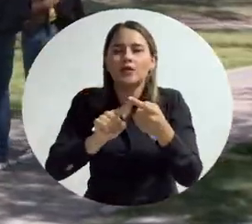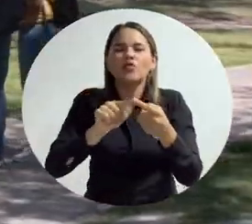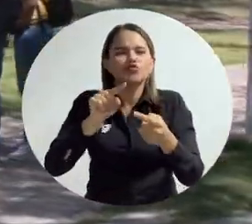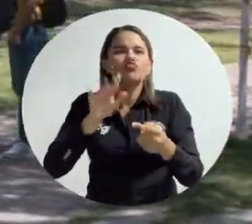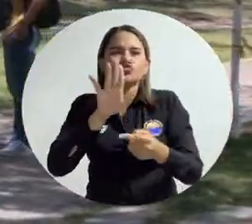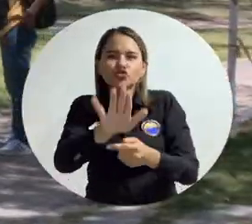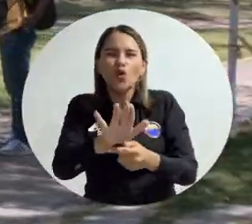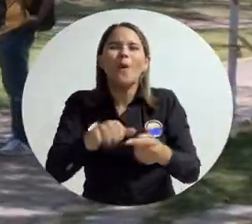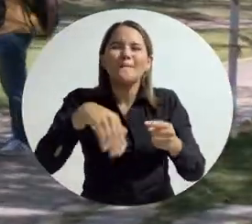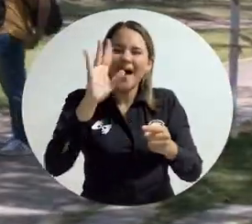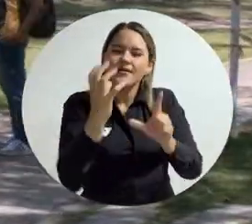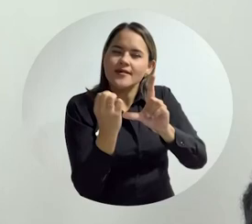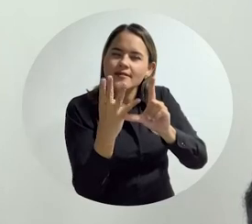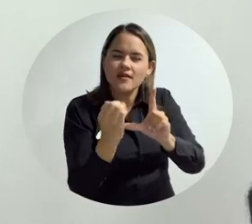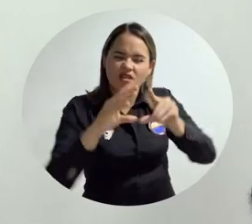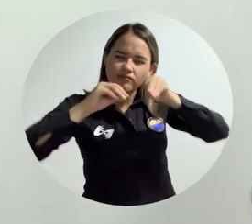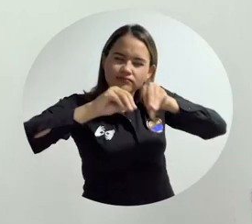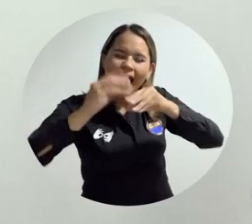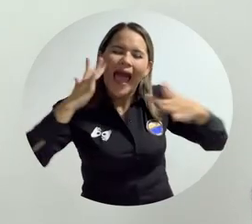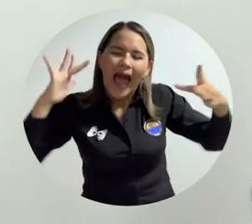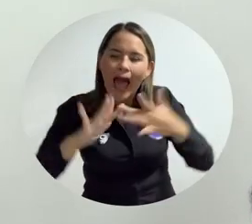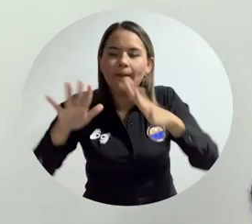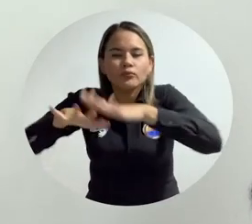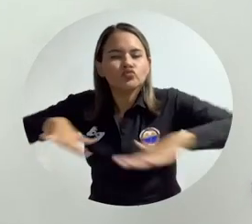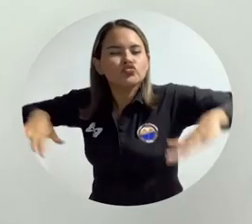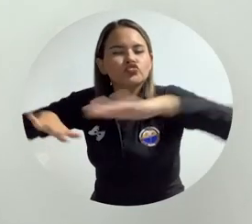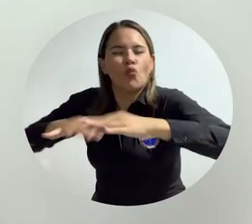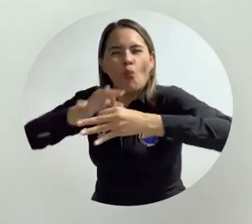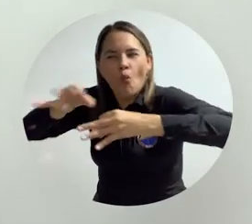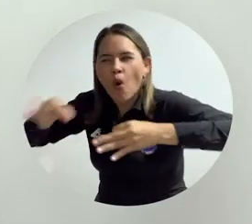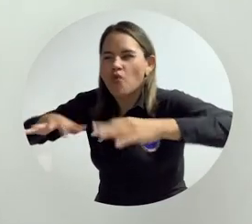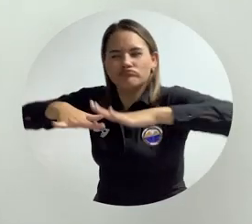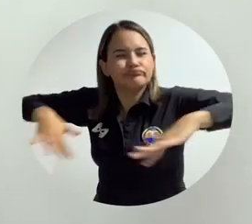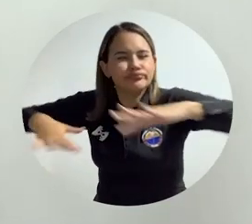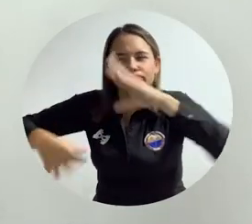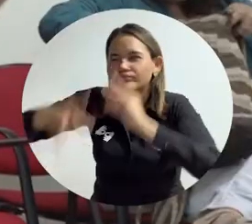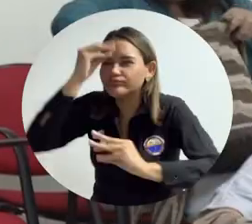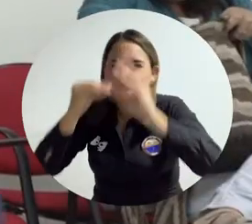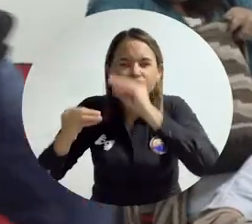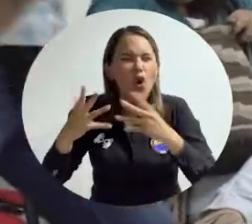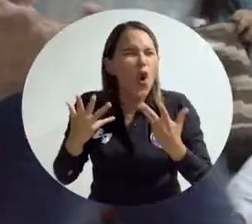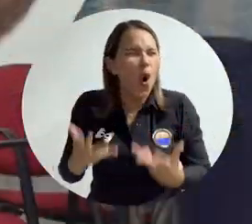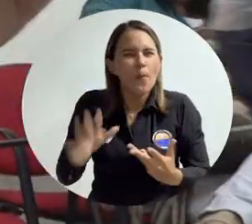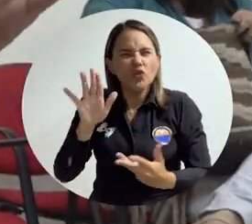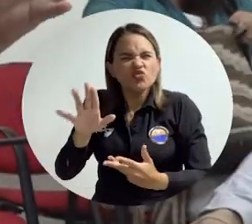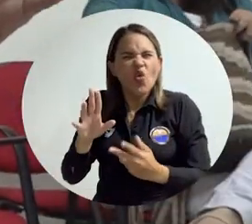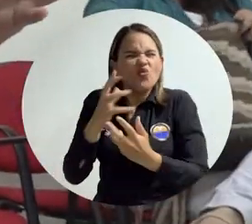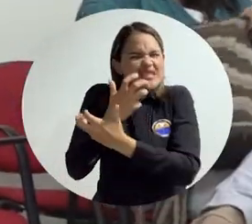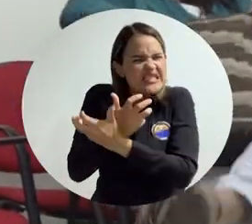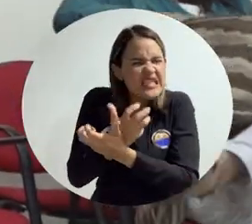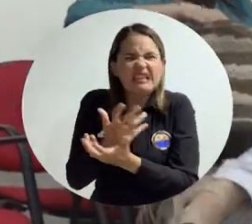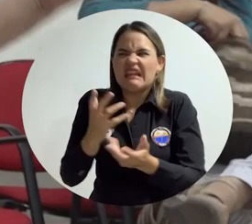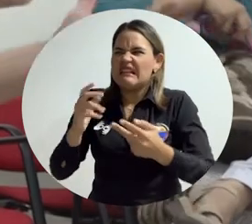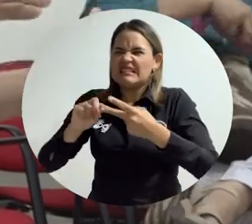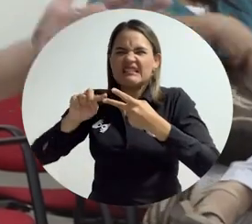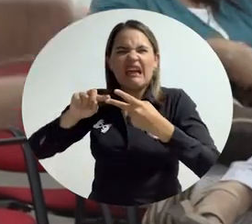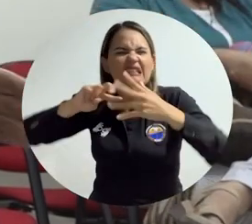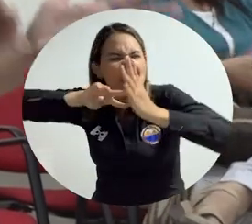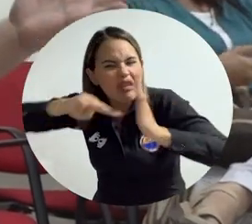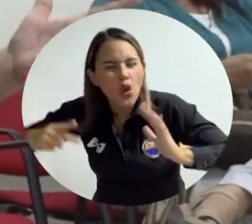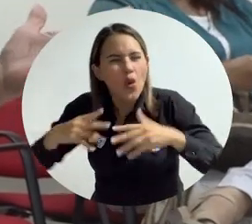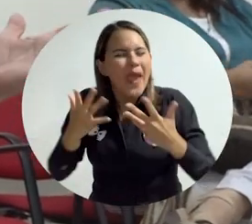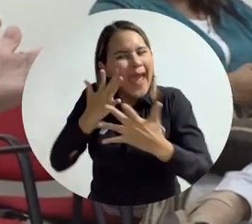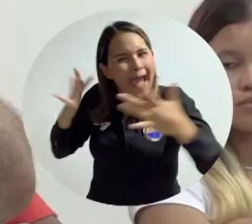programa para formar licenciados capaces de orientar procesos educativos en contextos rurales, mediante el abordaje de saberes científicos,